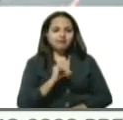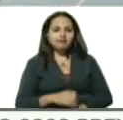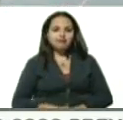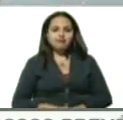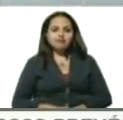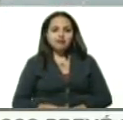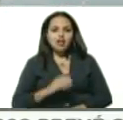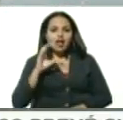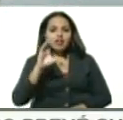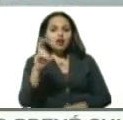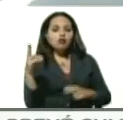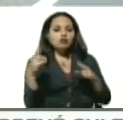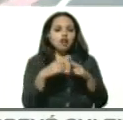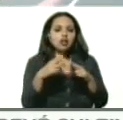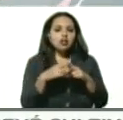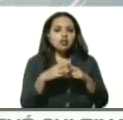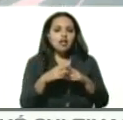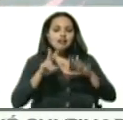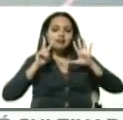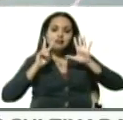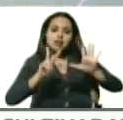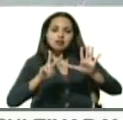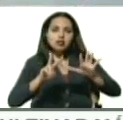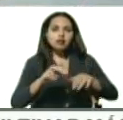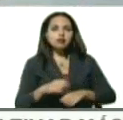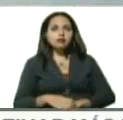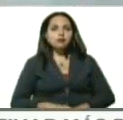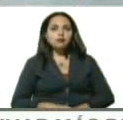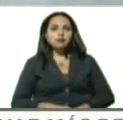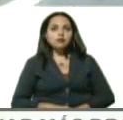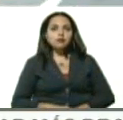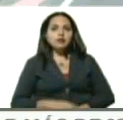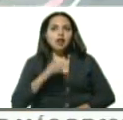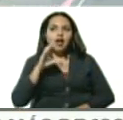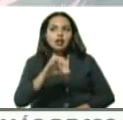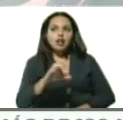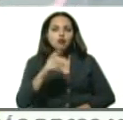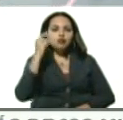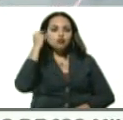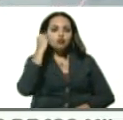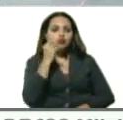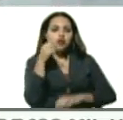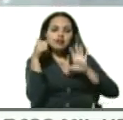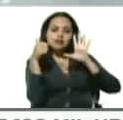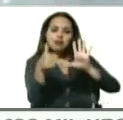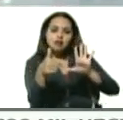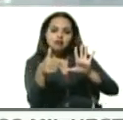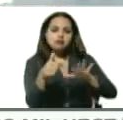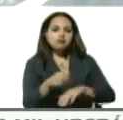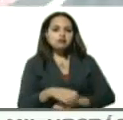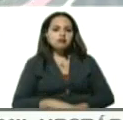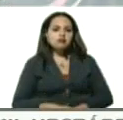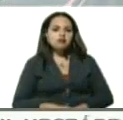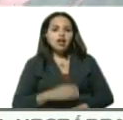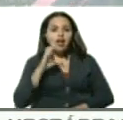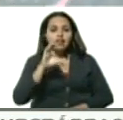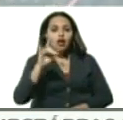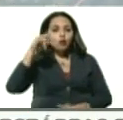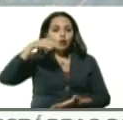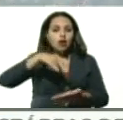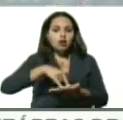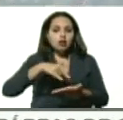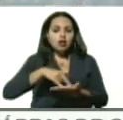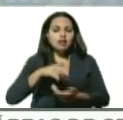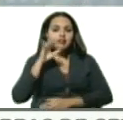estado Sáquira, 7 casos, del estado Sucre, 6 casos, del estado Carabobo,